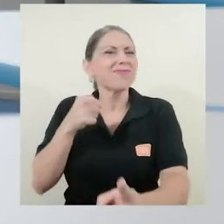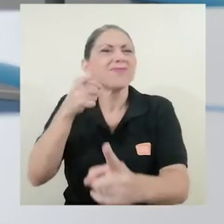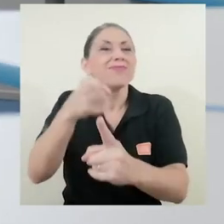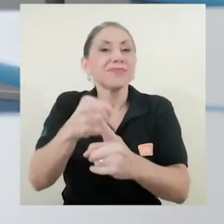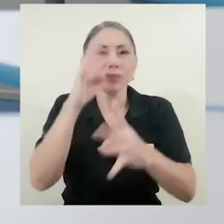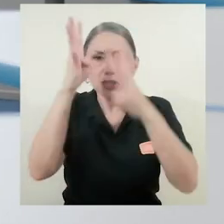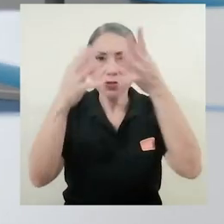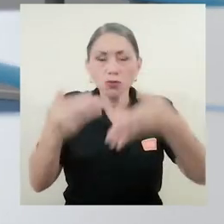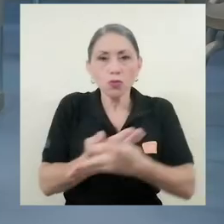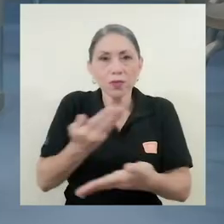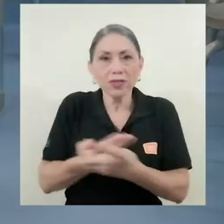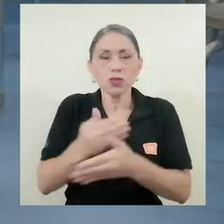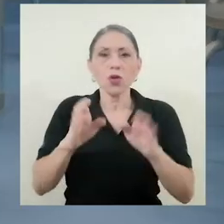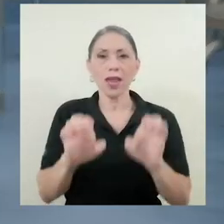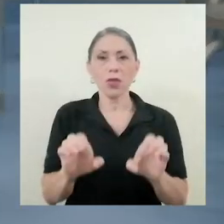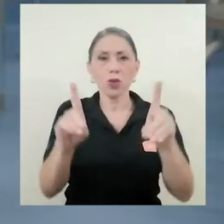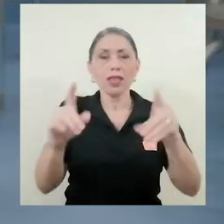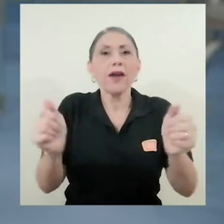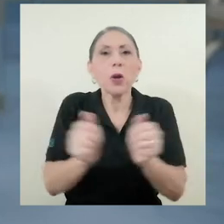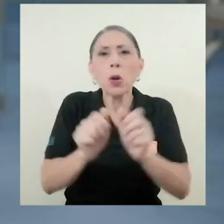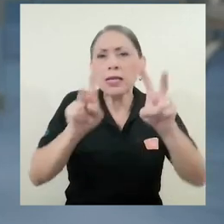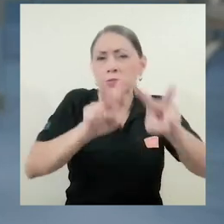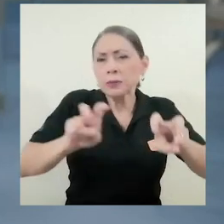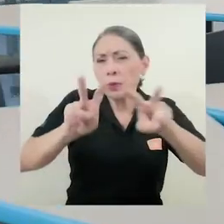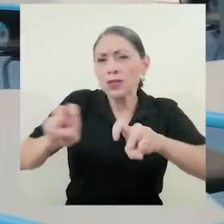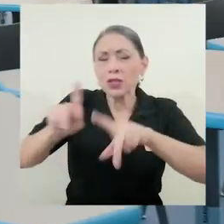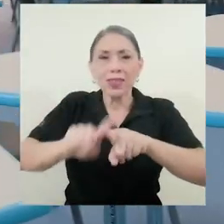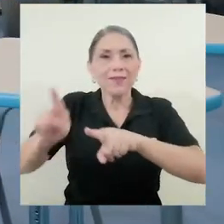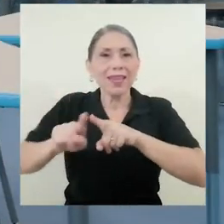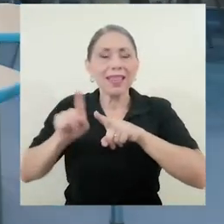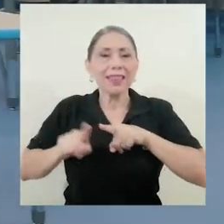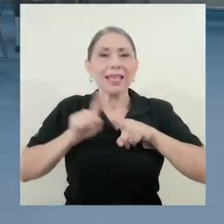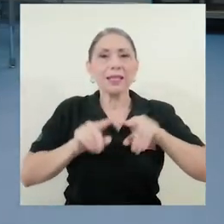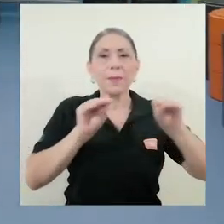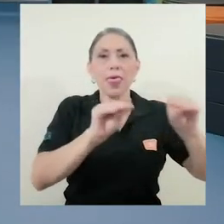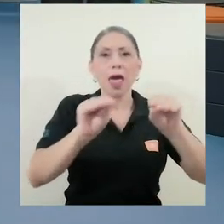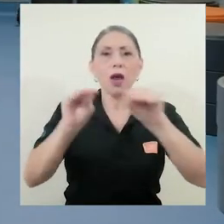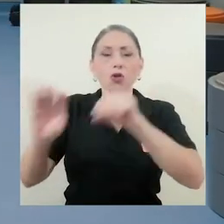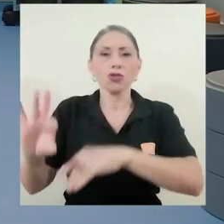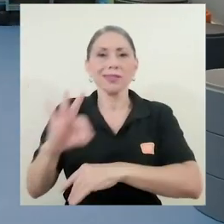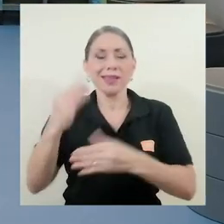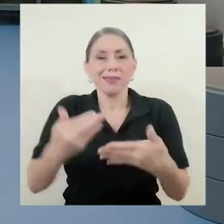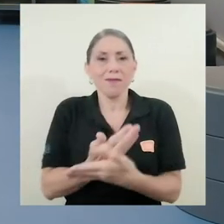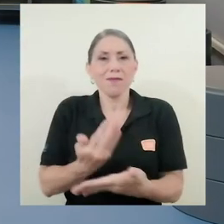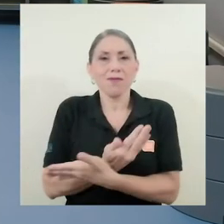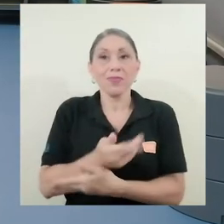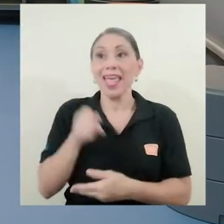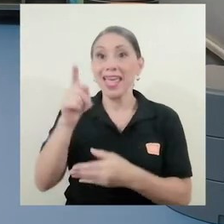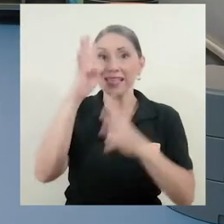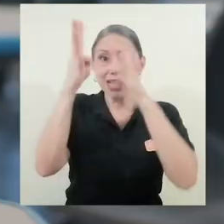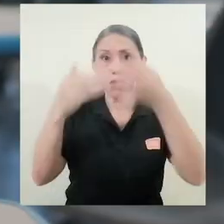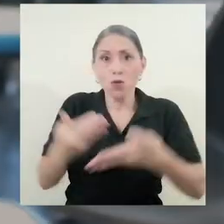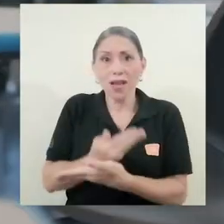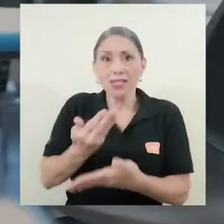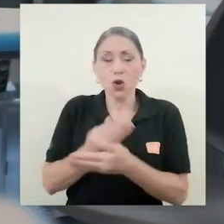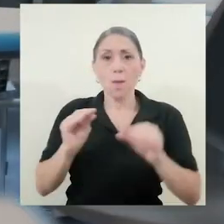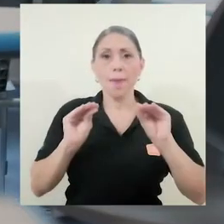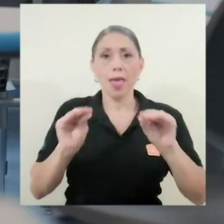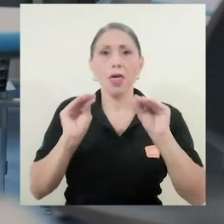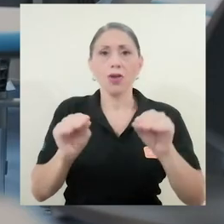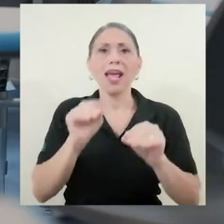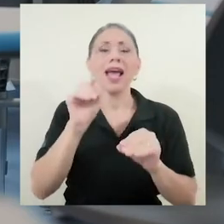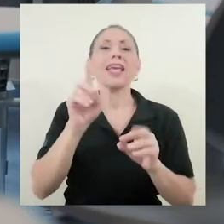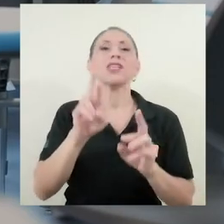buscar esa innovación educativa a través de la exploración de las diferentes pedagogías emergentes. Esta innovación pedagógica es una